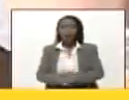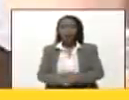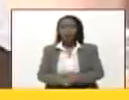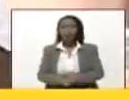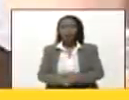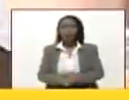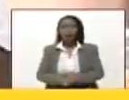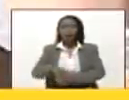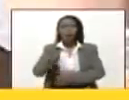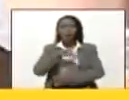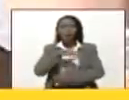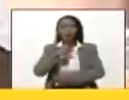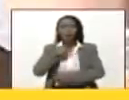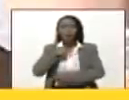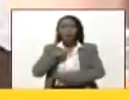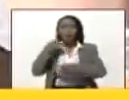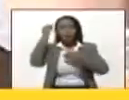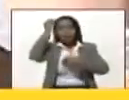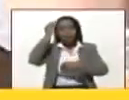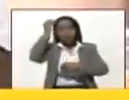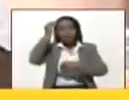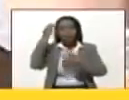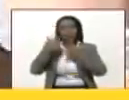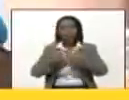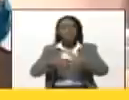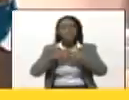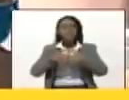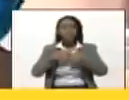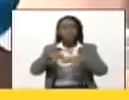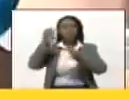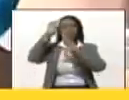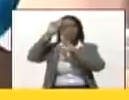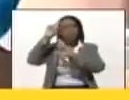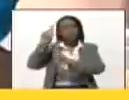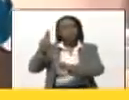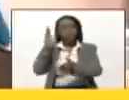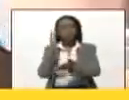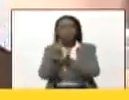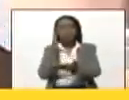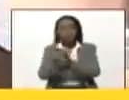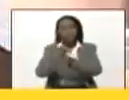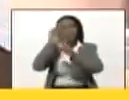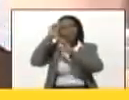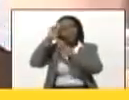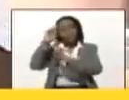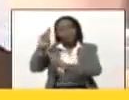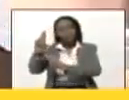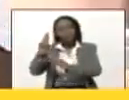donde le hago reflexiones con respeto, siempre con respeto